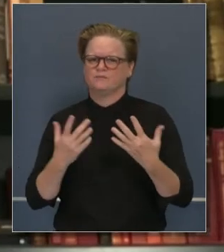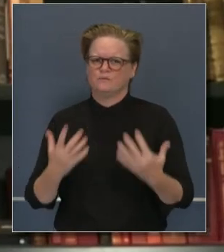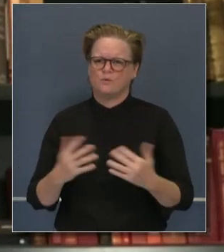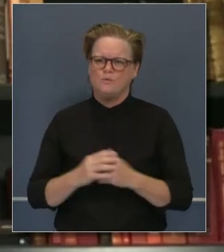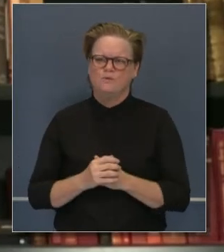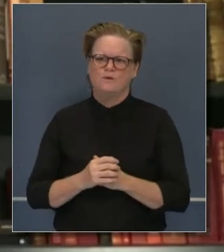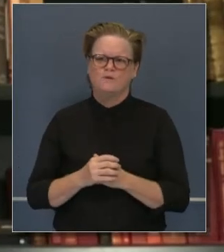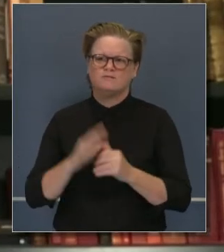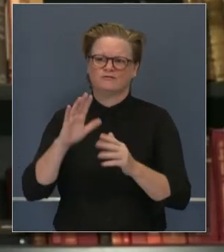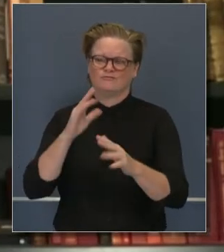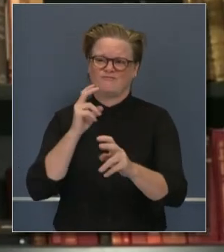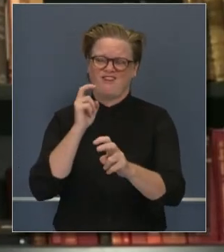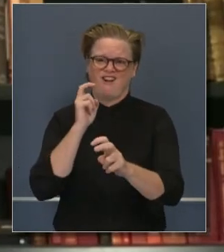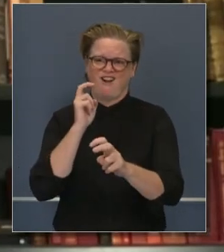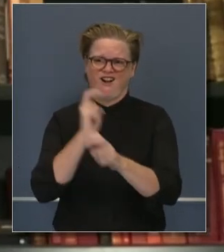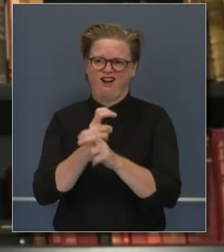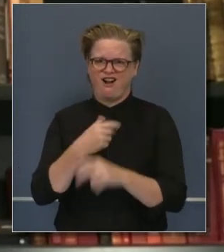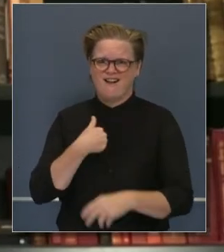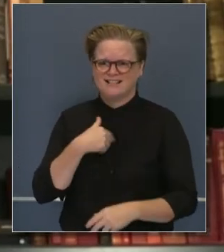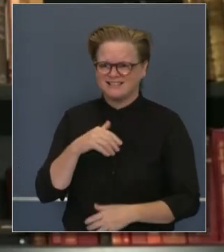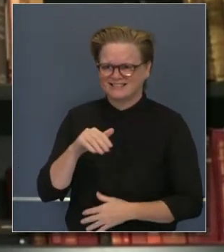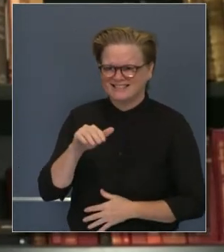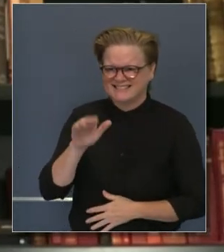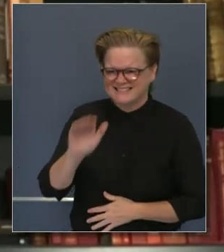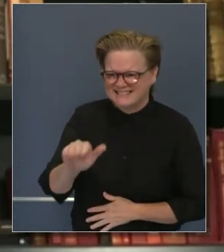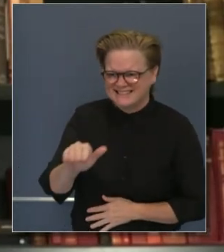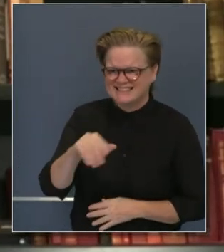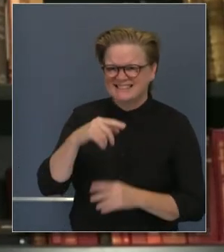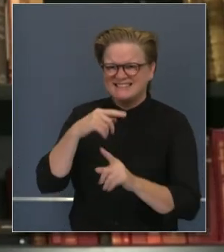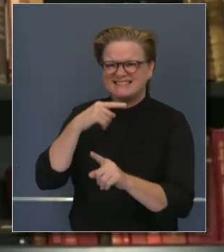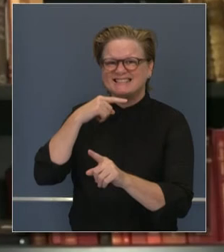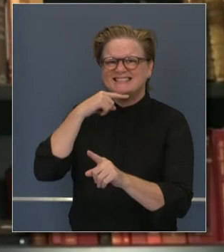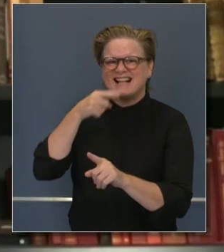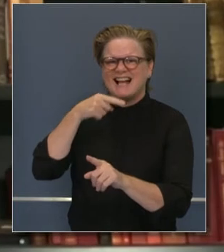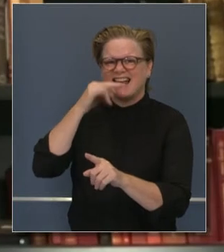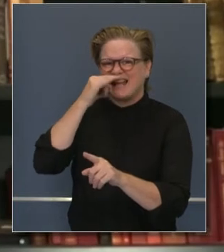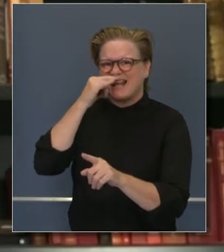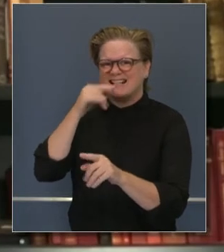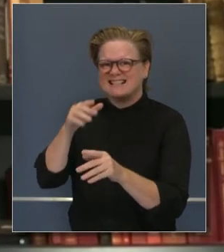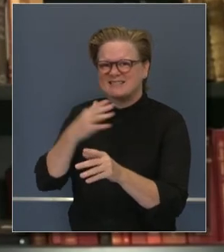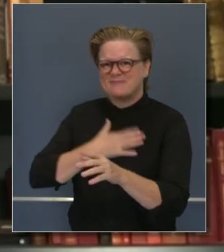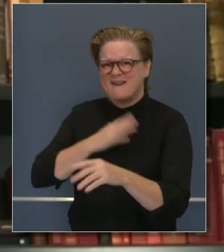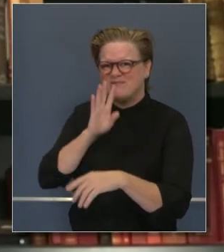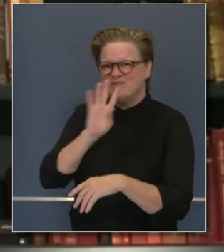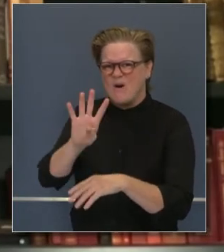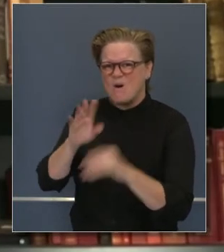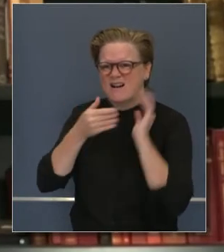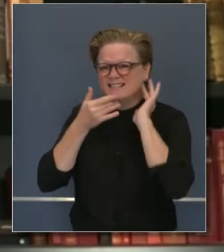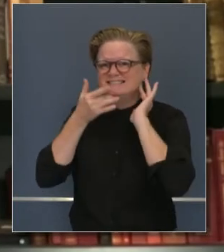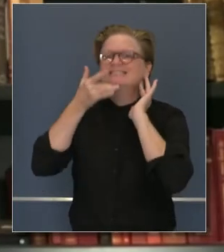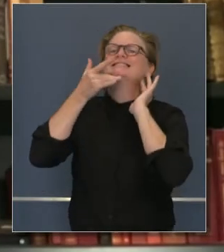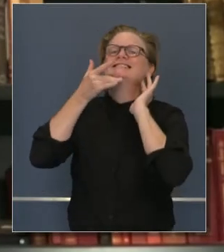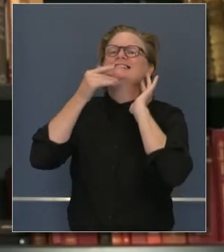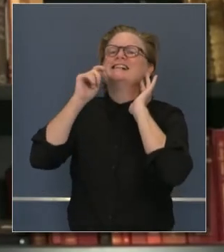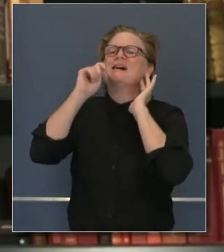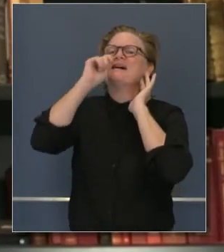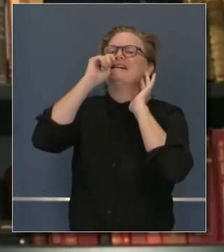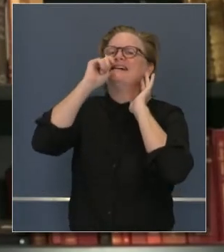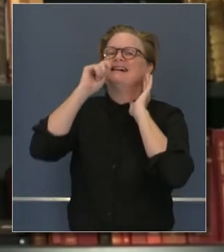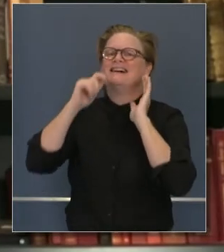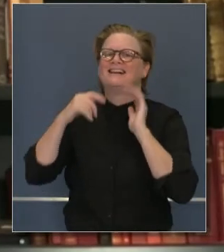tratando de instar a una criatura de cuatro años de edad que se esté quieto para que le hagan una prueba con el hisopo nasal.